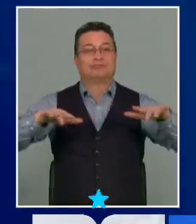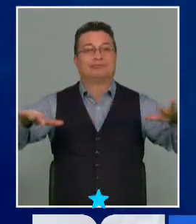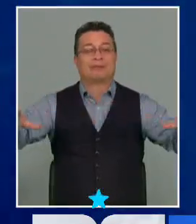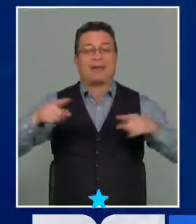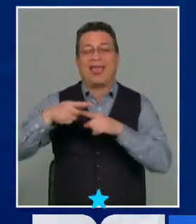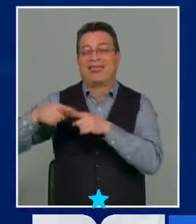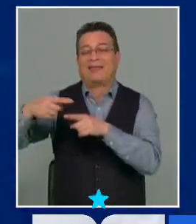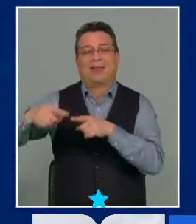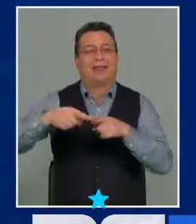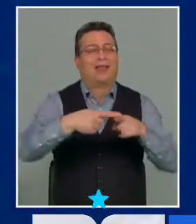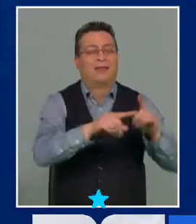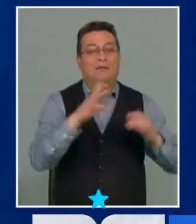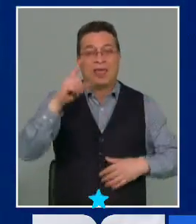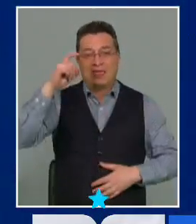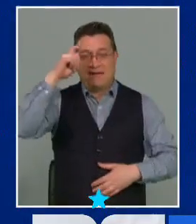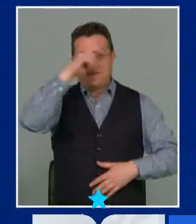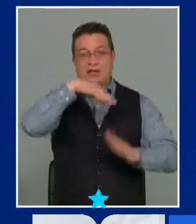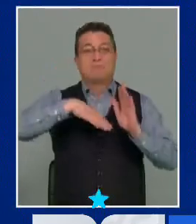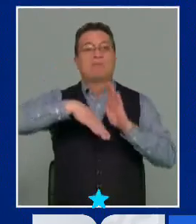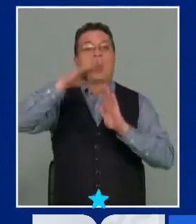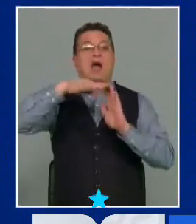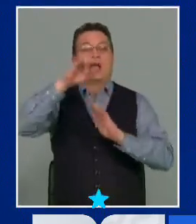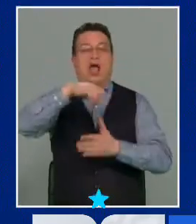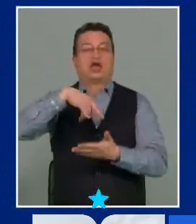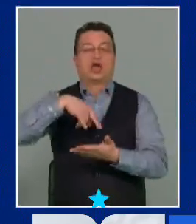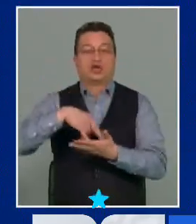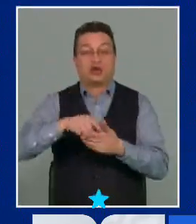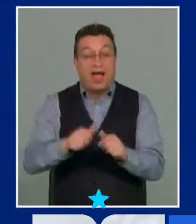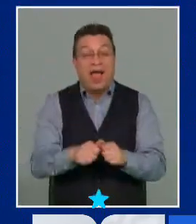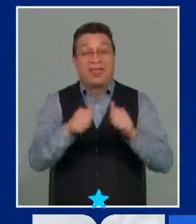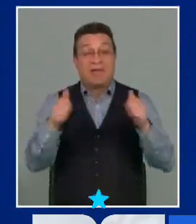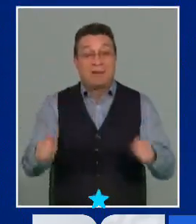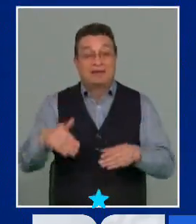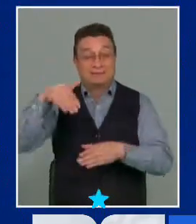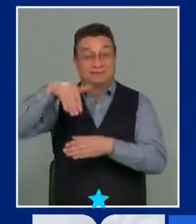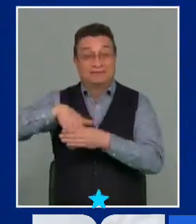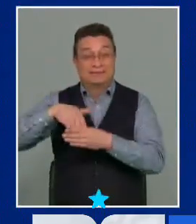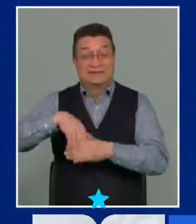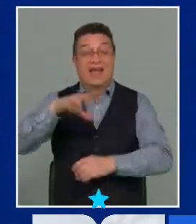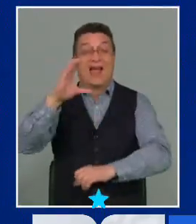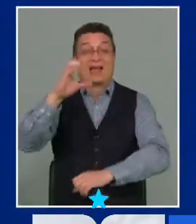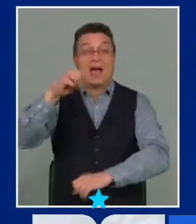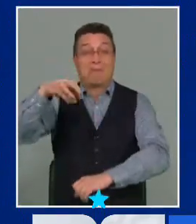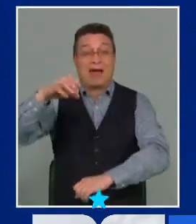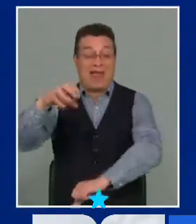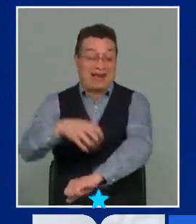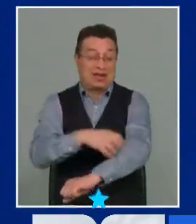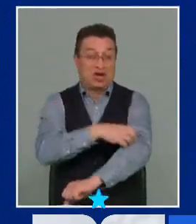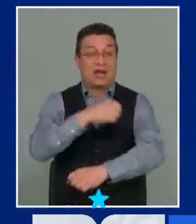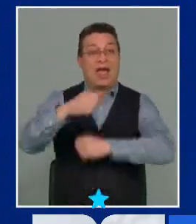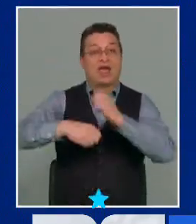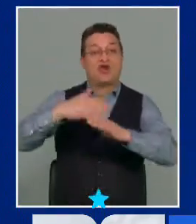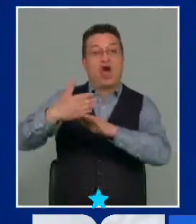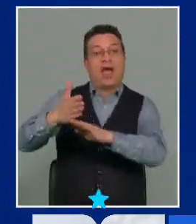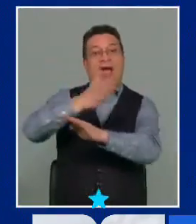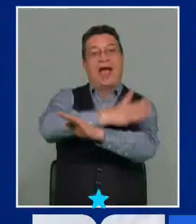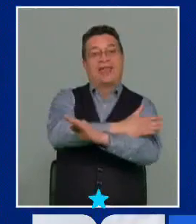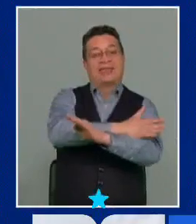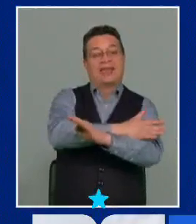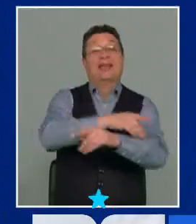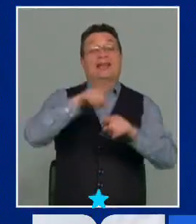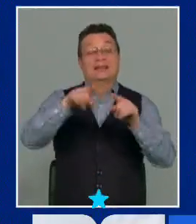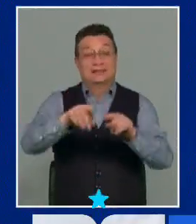más difícil obtener la mayoría en el Congreso. Y, además, la elección de la Cámara de las regiones se realiza el año anterior. Por lo tanto, esa